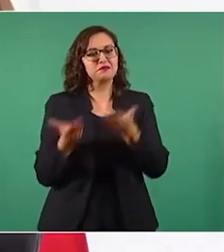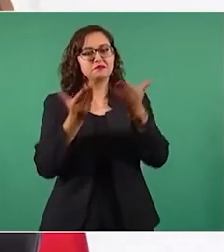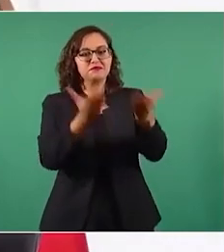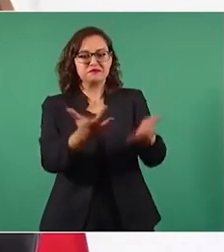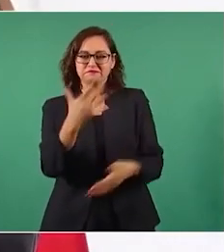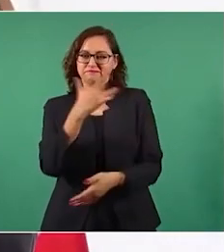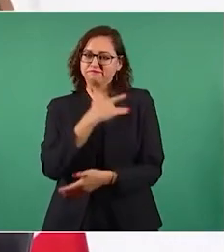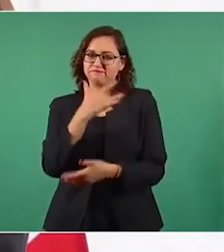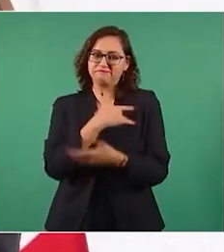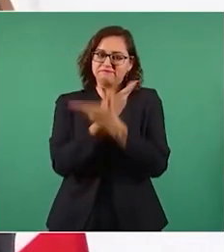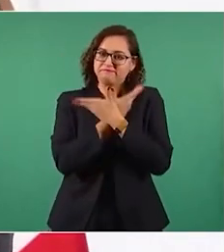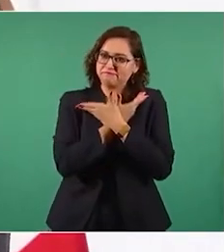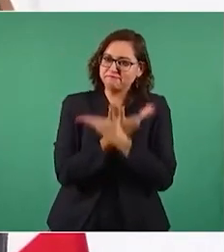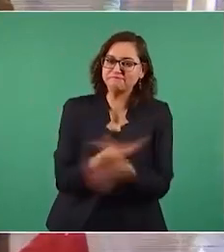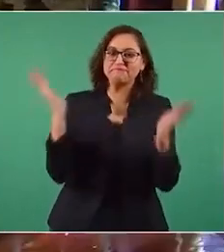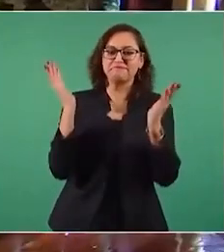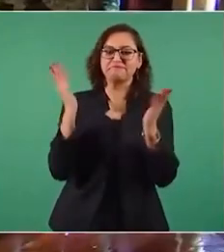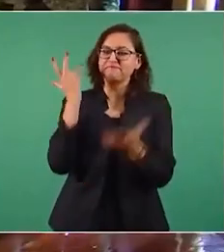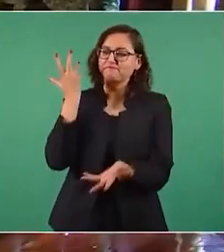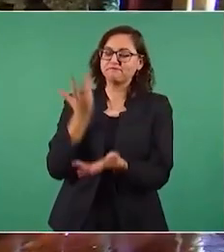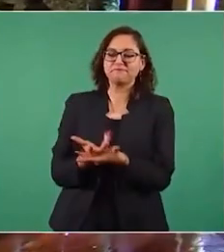corazón muchas gracias